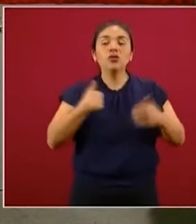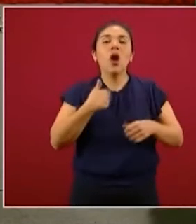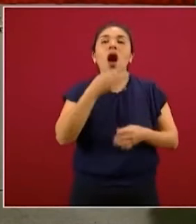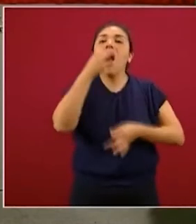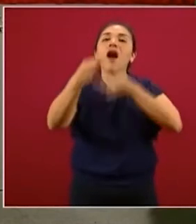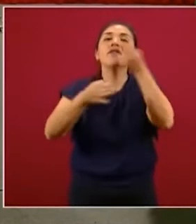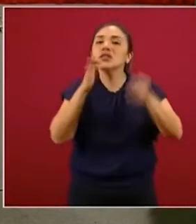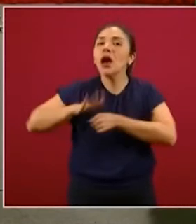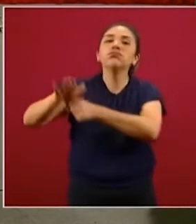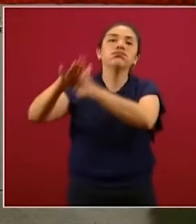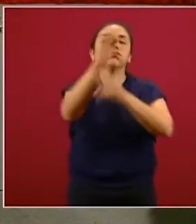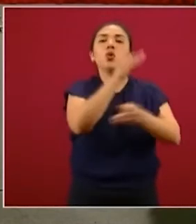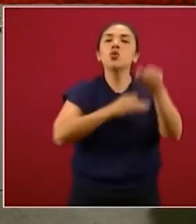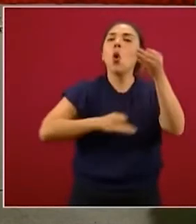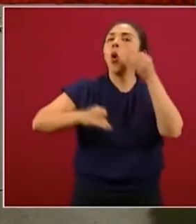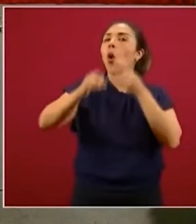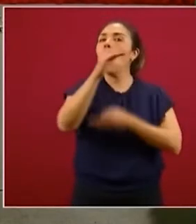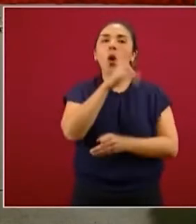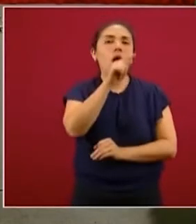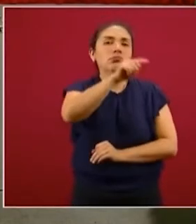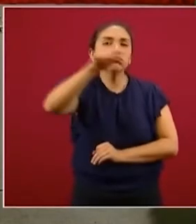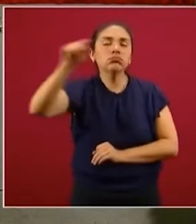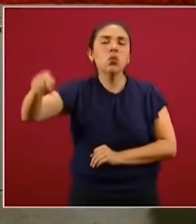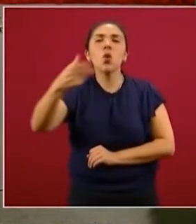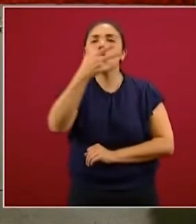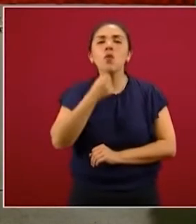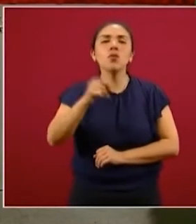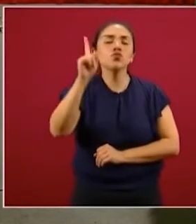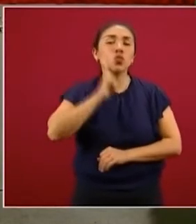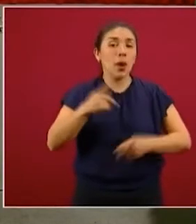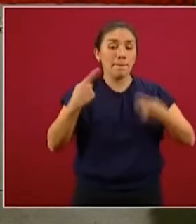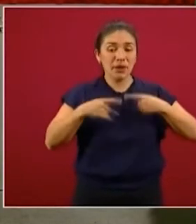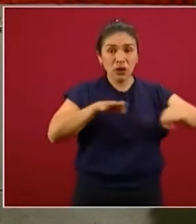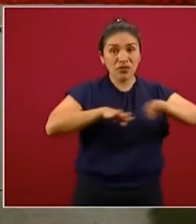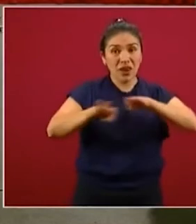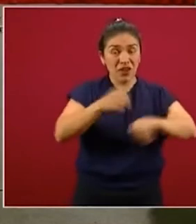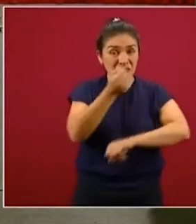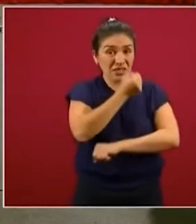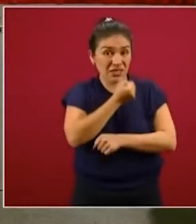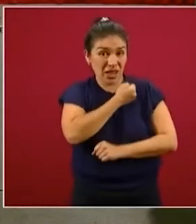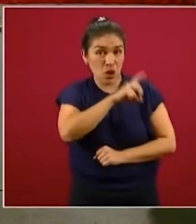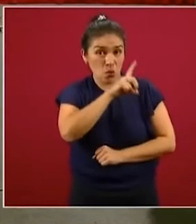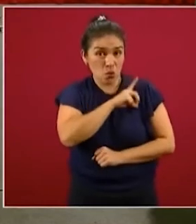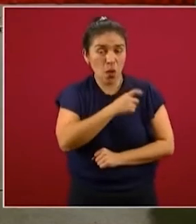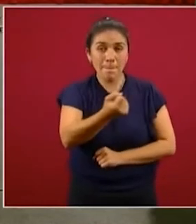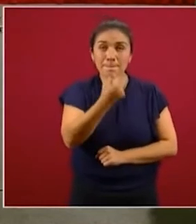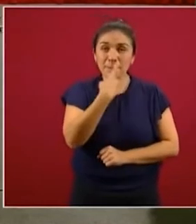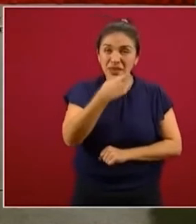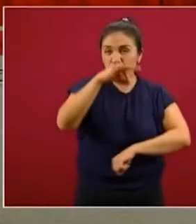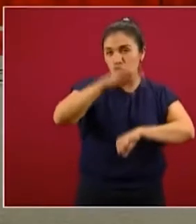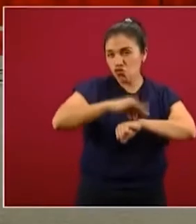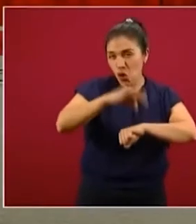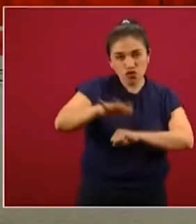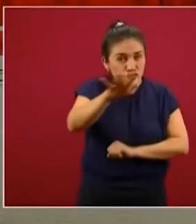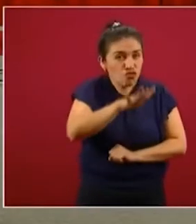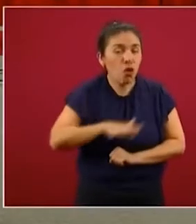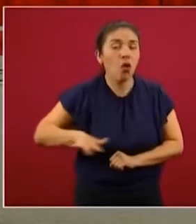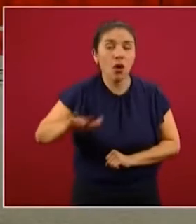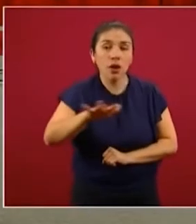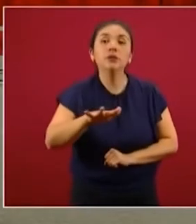general a todas las y los profesionales de la salud, profesionales de la medicina, a